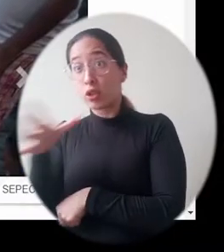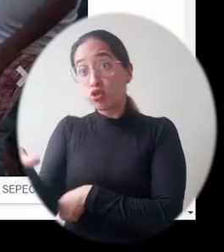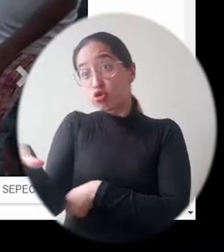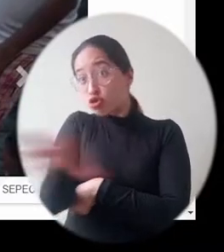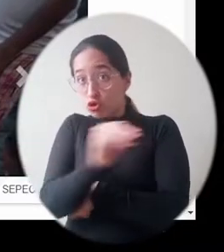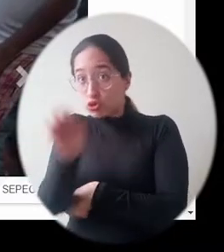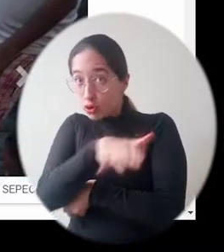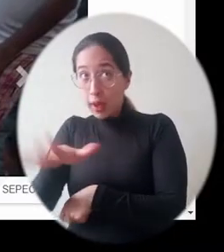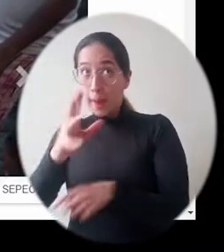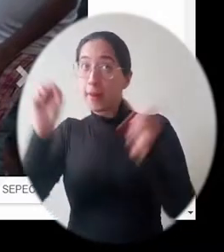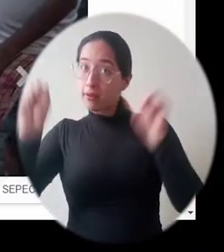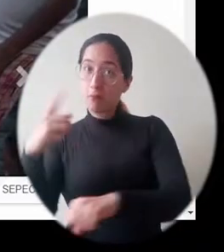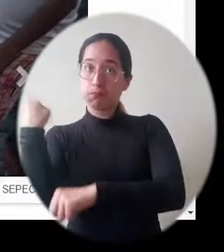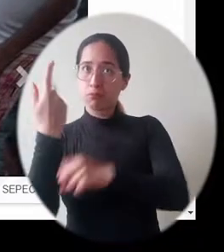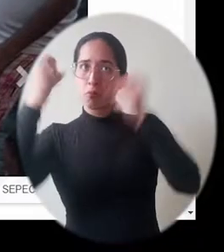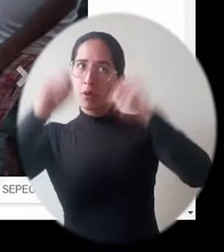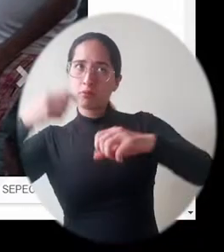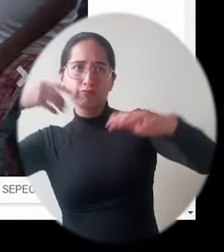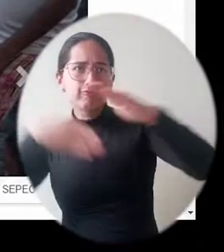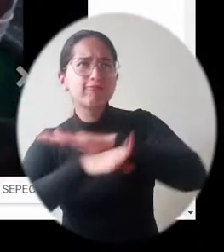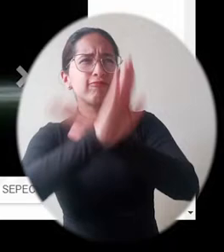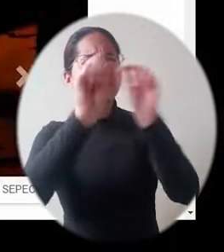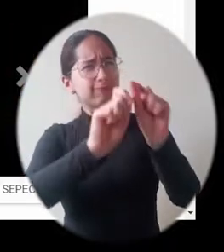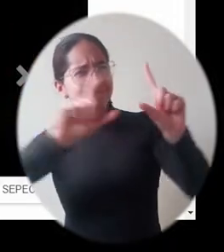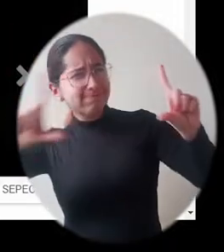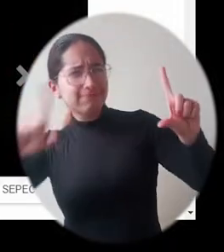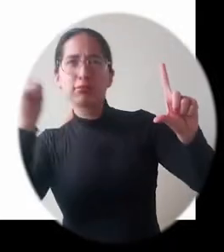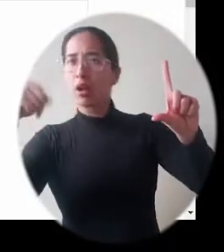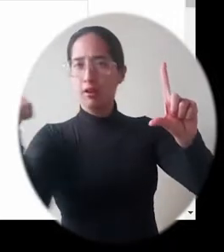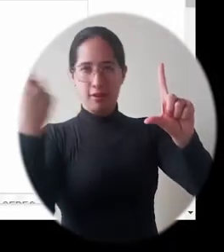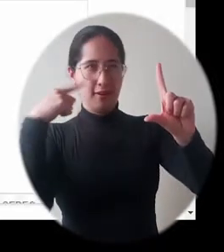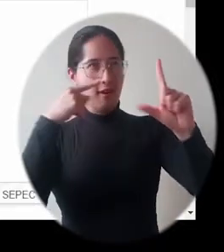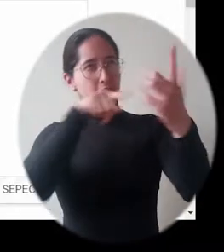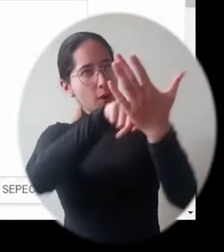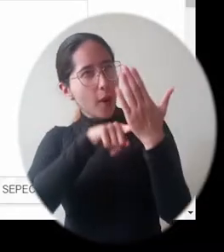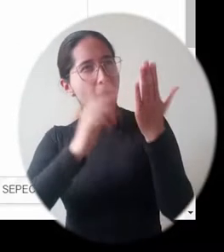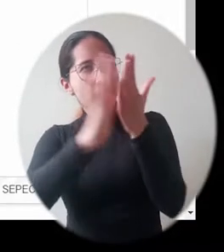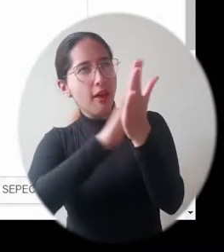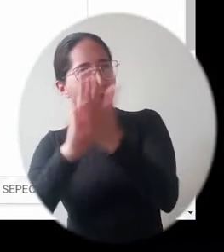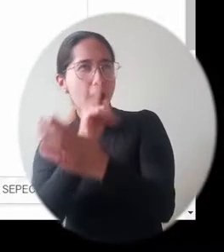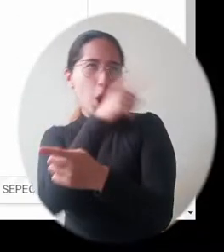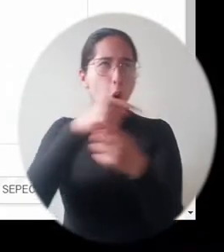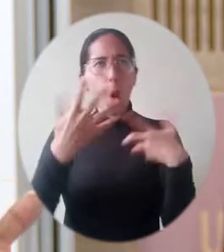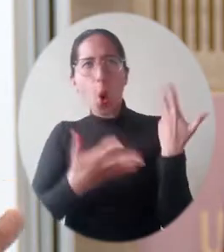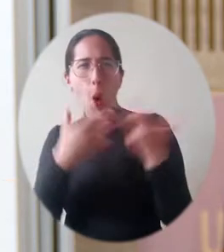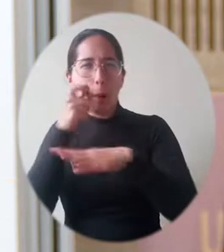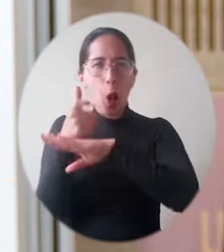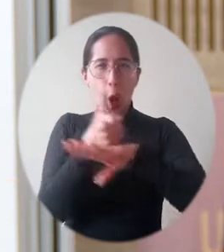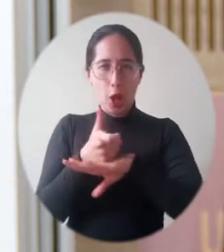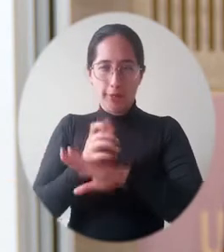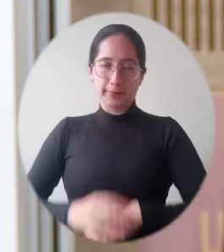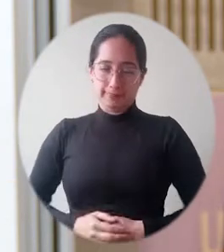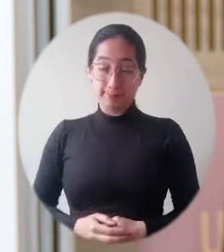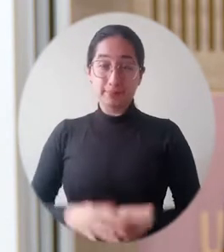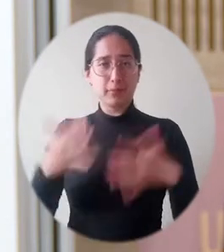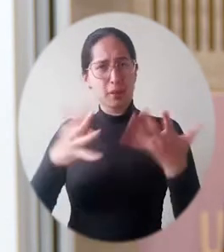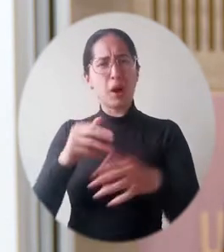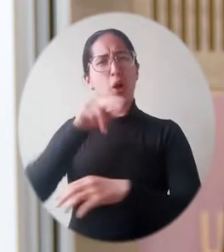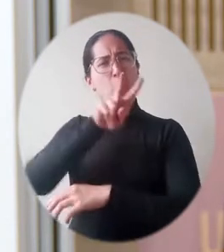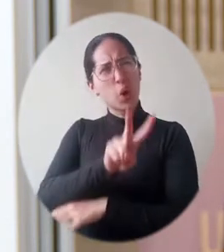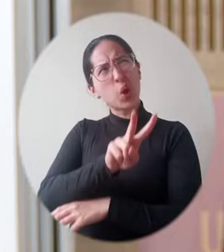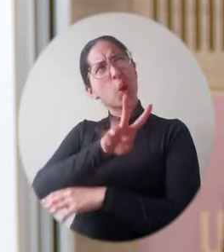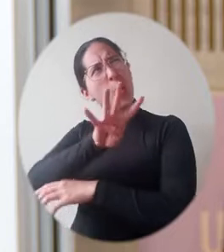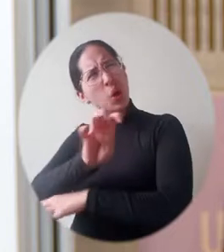hacer accesible al público en general a toda la información de los microdatos, es decir, la información que se toma en campo. Aquí estamos en